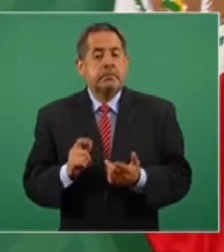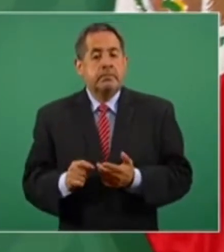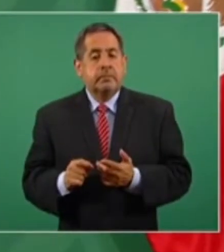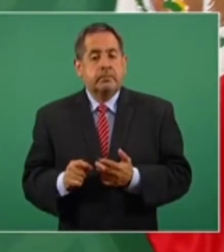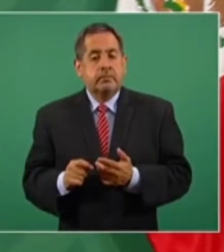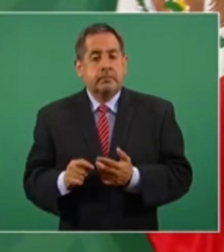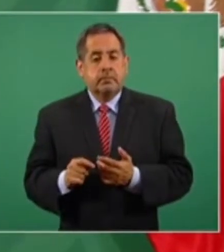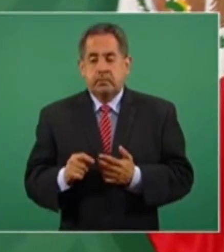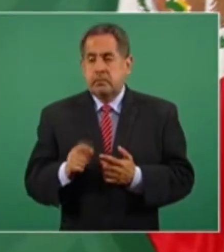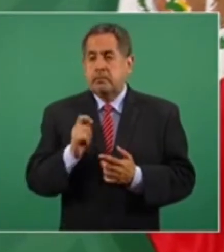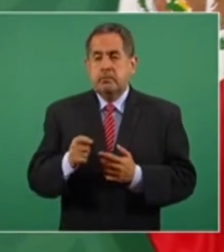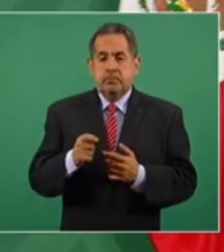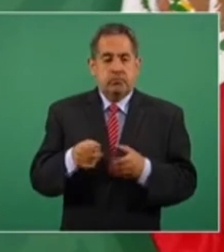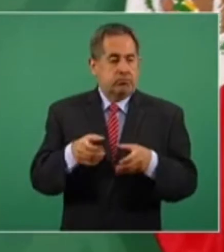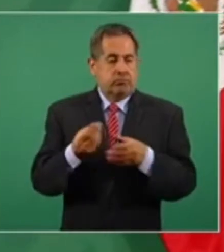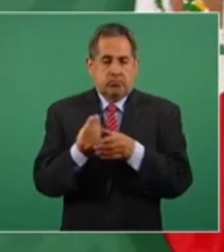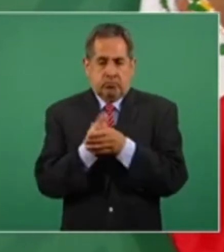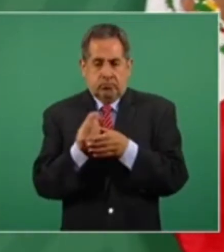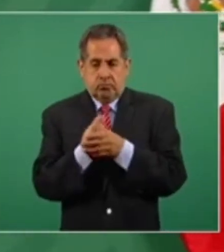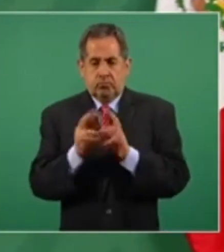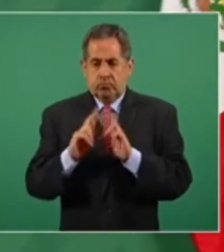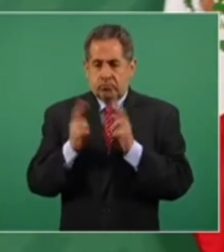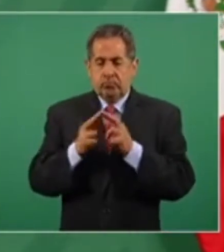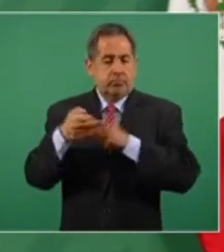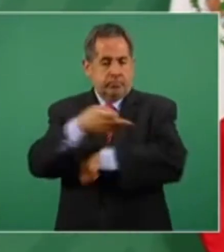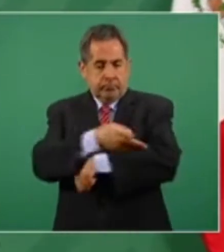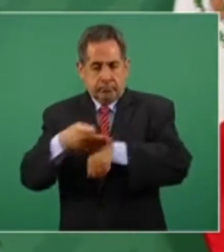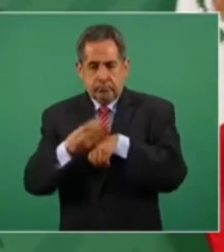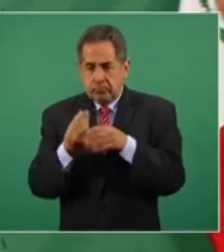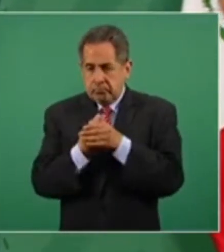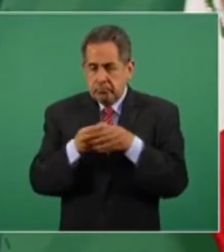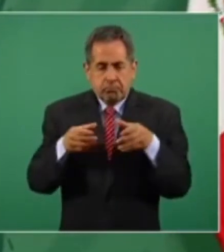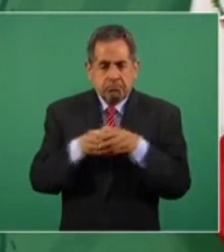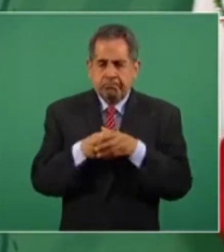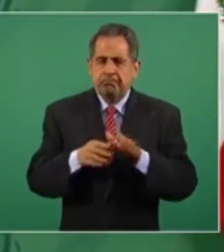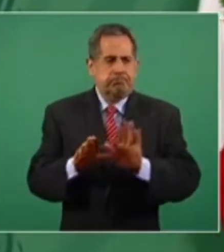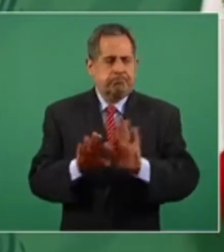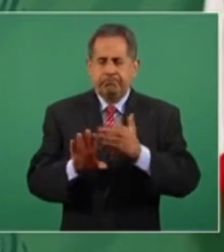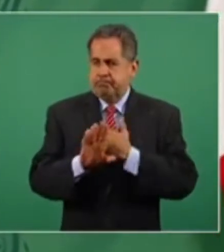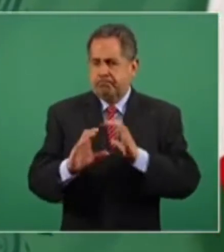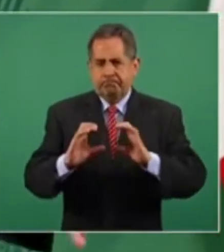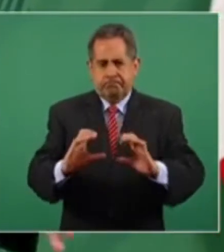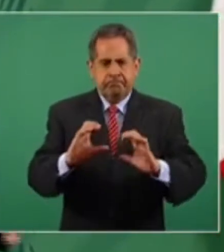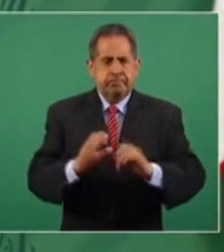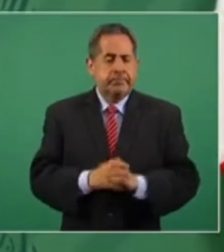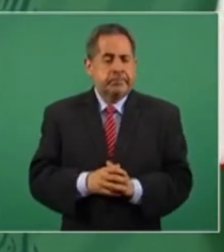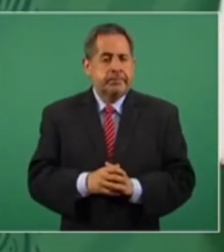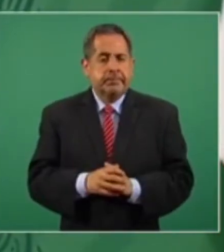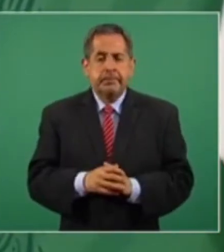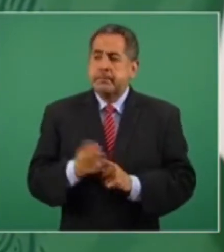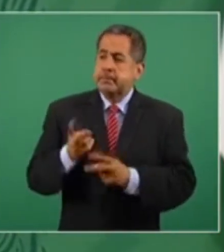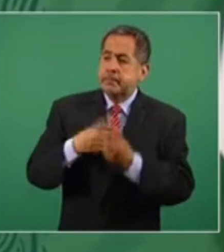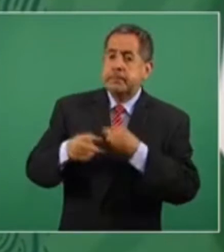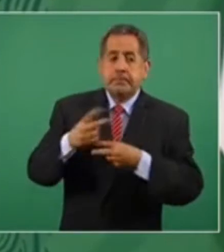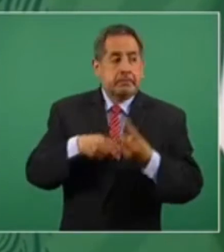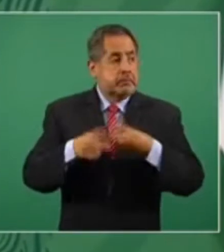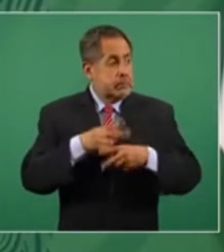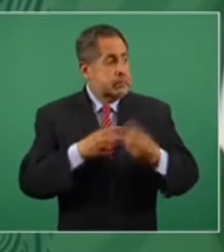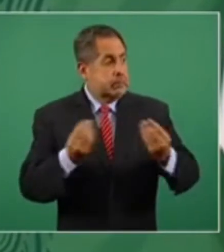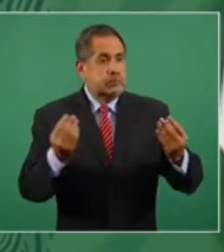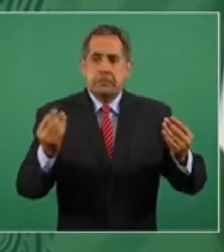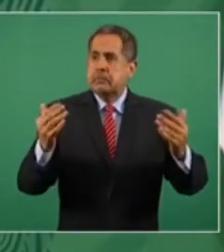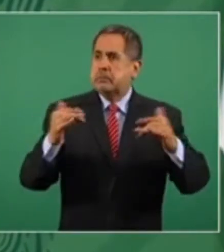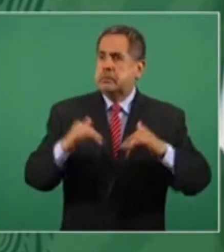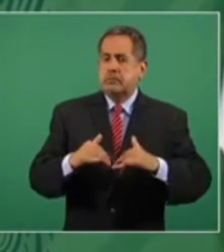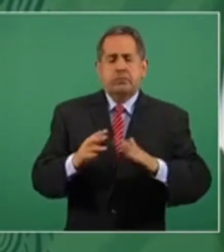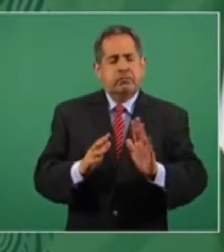de reuniones familiares cuando participan muchas personas,